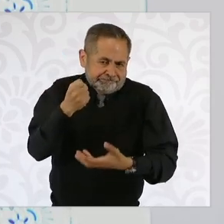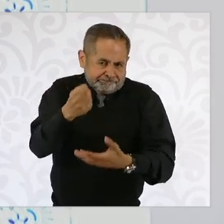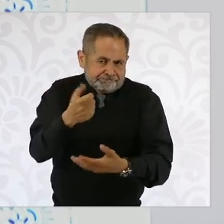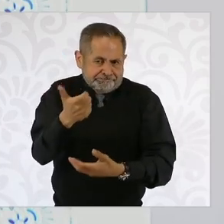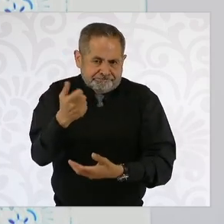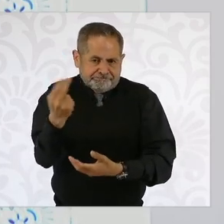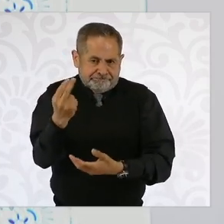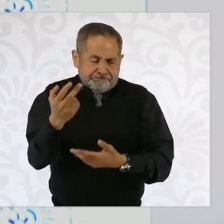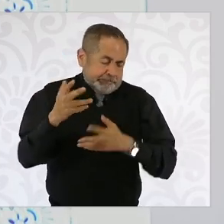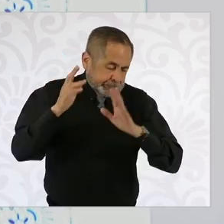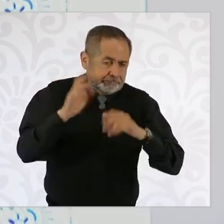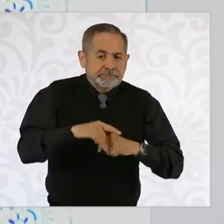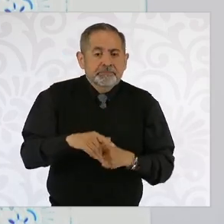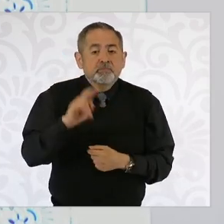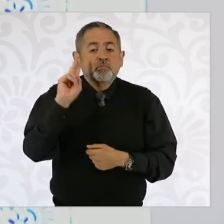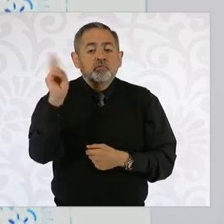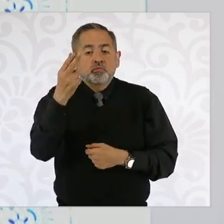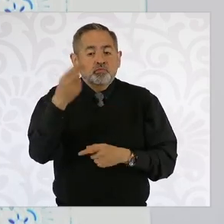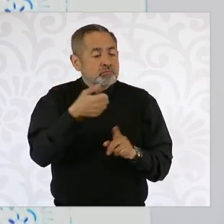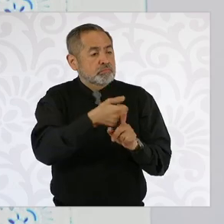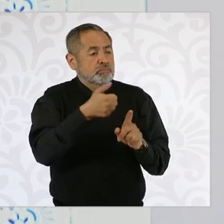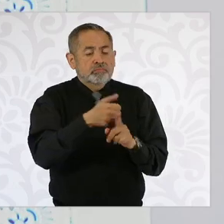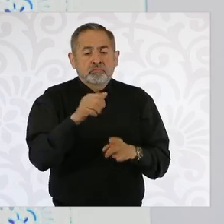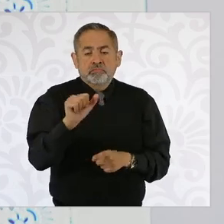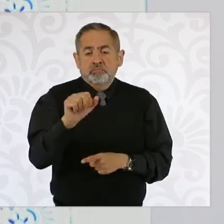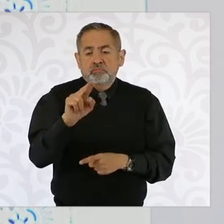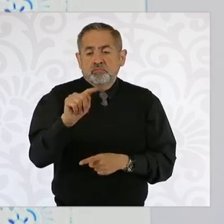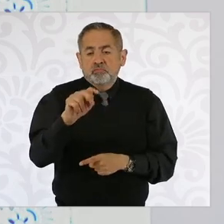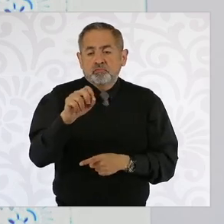En el caso de las universidades autónomas,